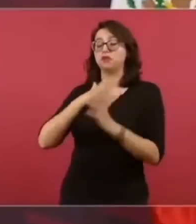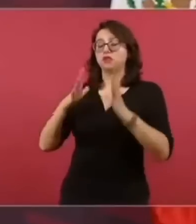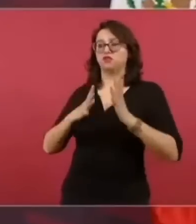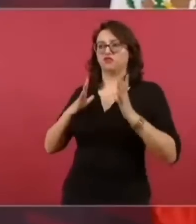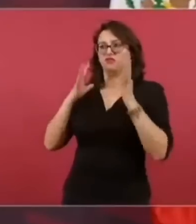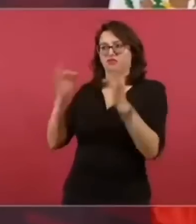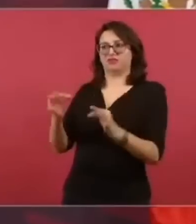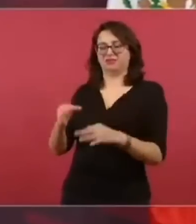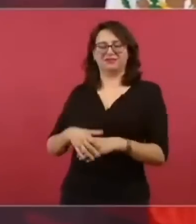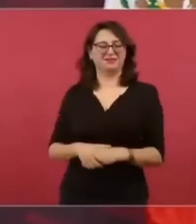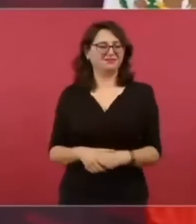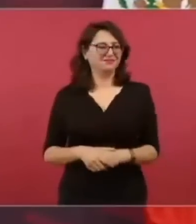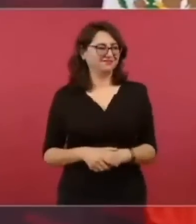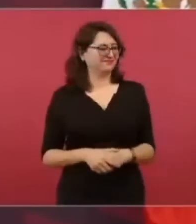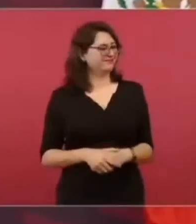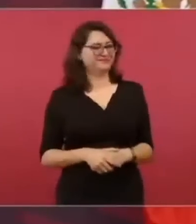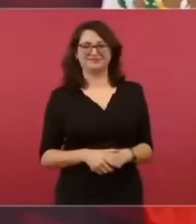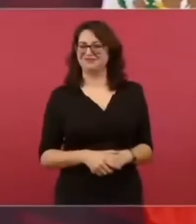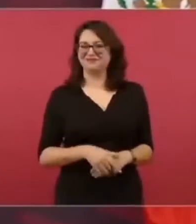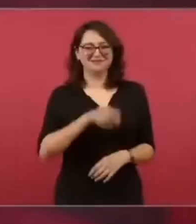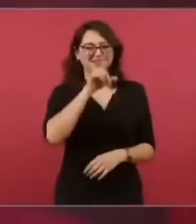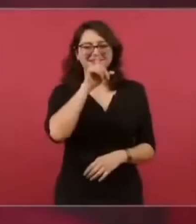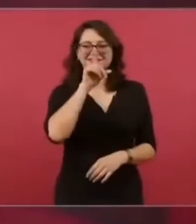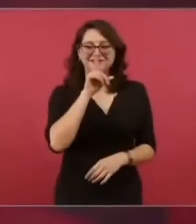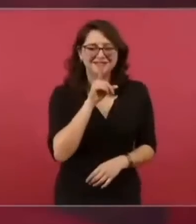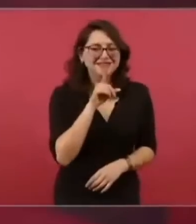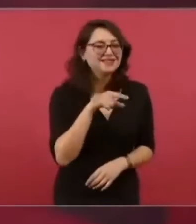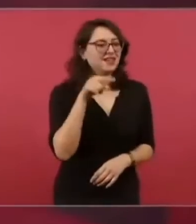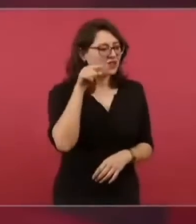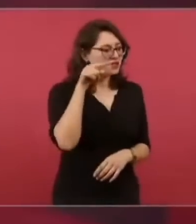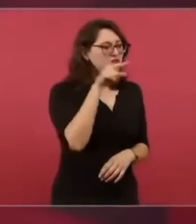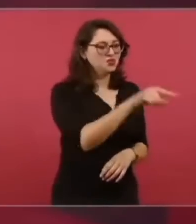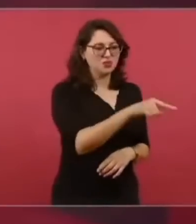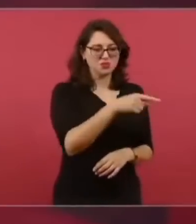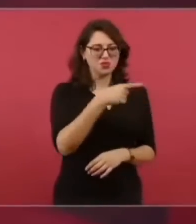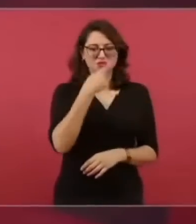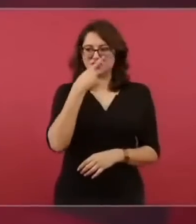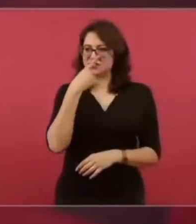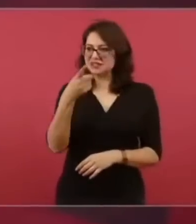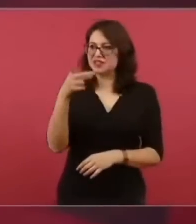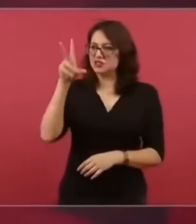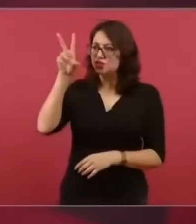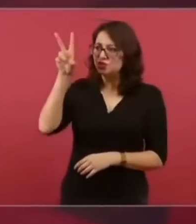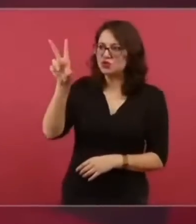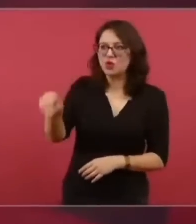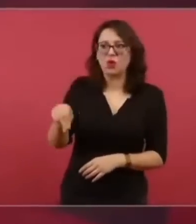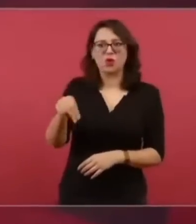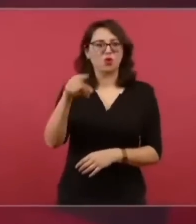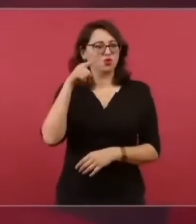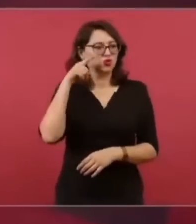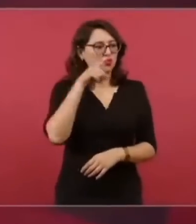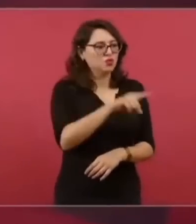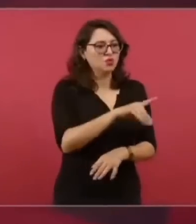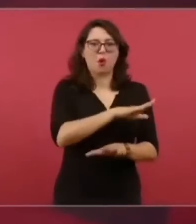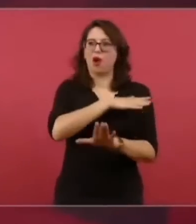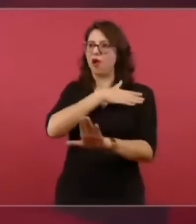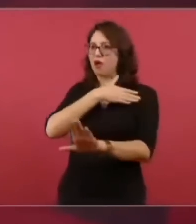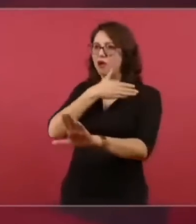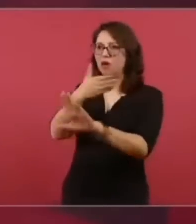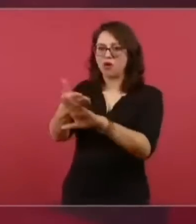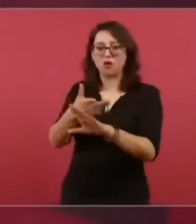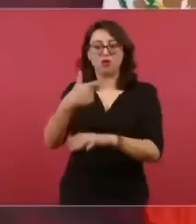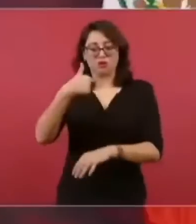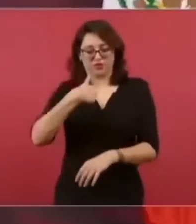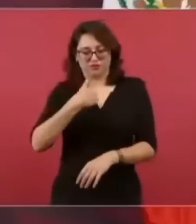Cuando yo plantee de que íbamos a entregar los apoyos a los adultos mayores, que era yo jefe de gobierno, él